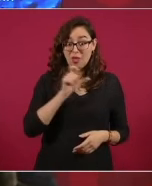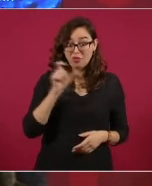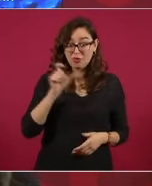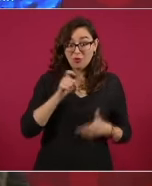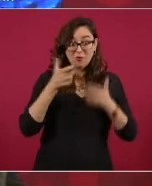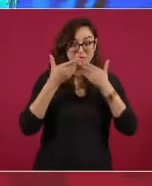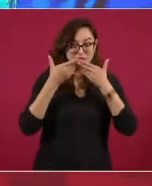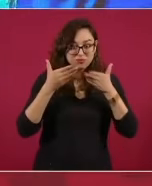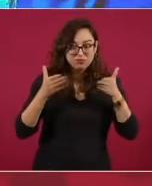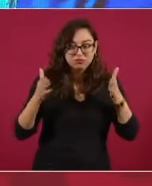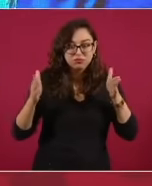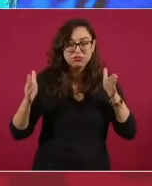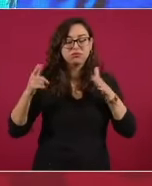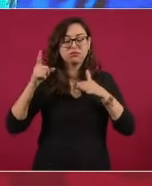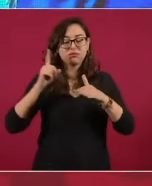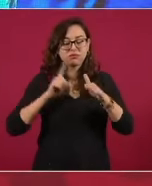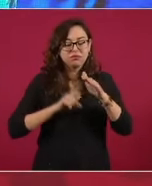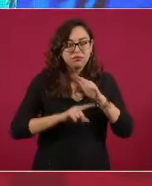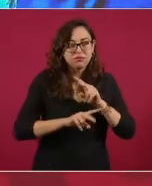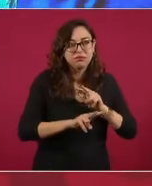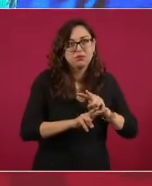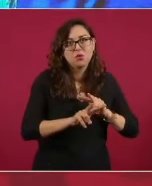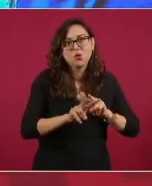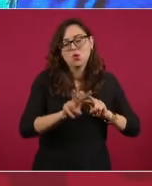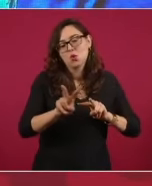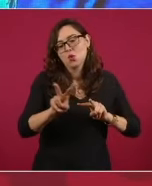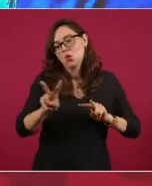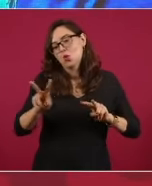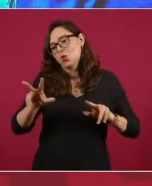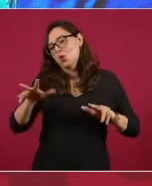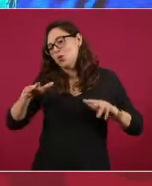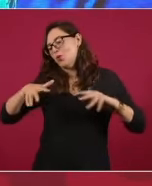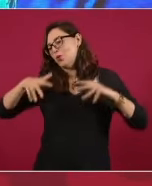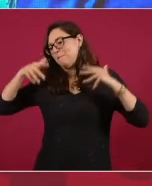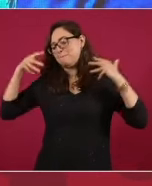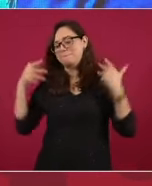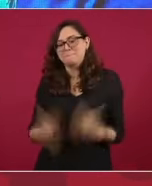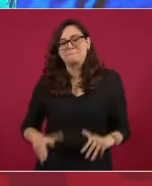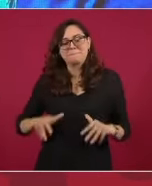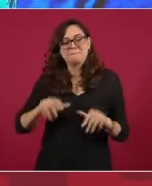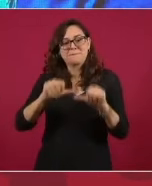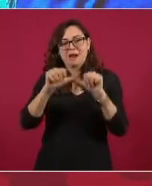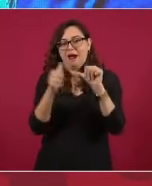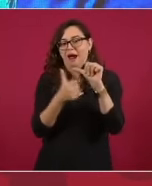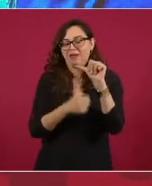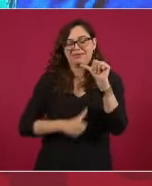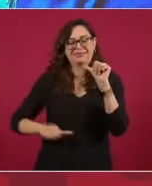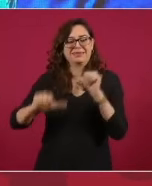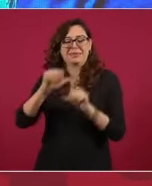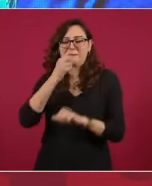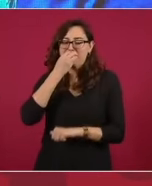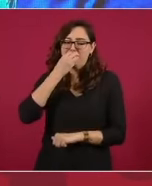maravilla de arte y de cultura mundial. única.